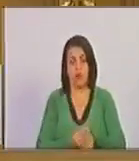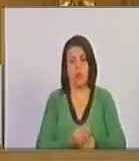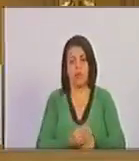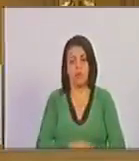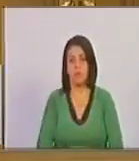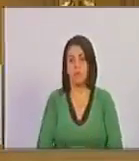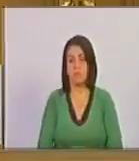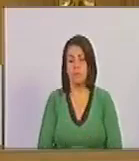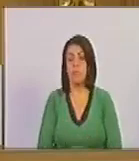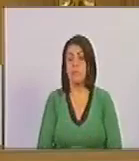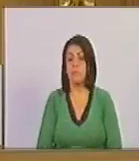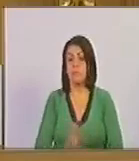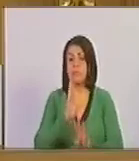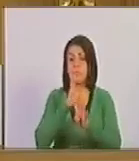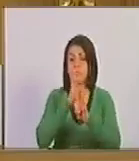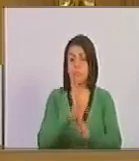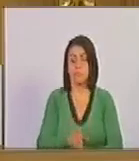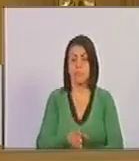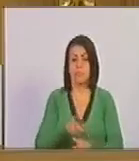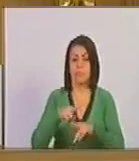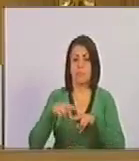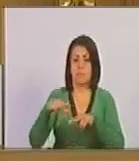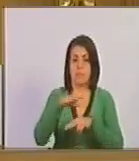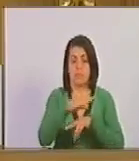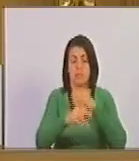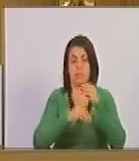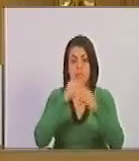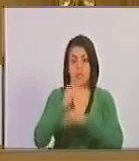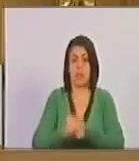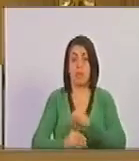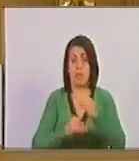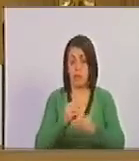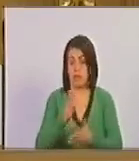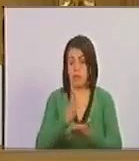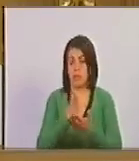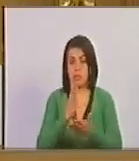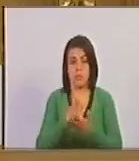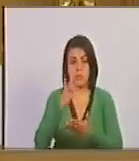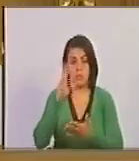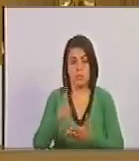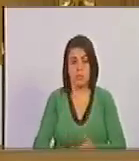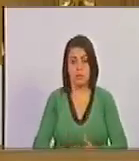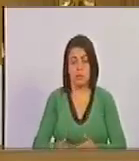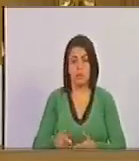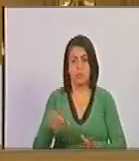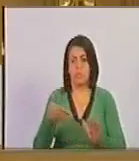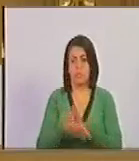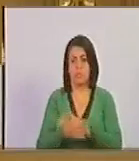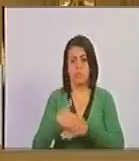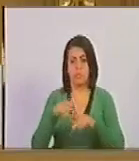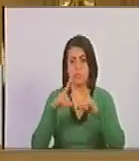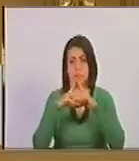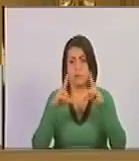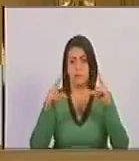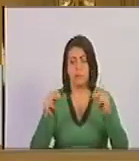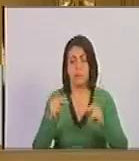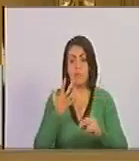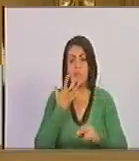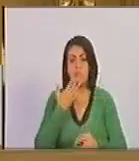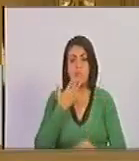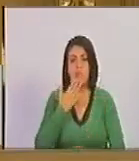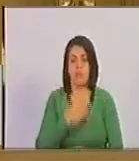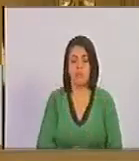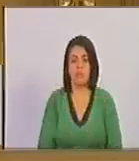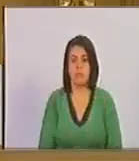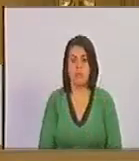la protipución a nivel infantil era un hecho diario en el caso de Nicaragua. Por ejemplo,